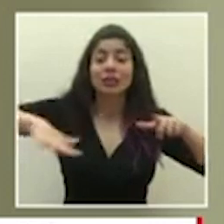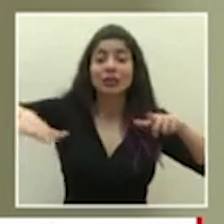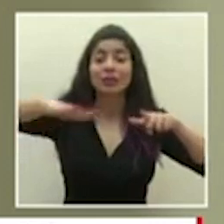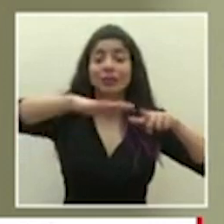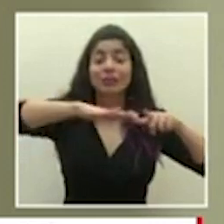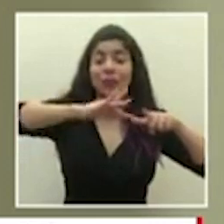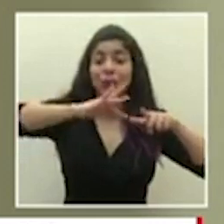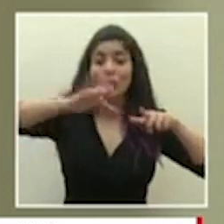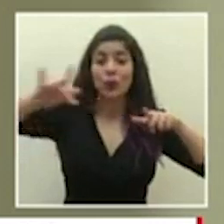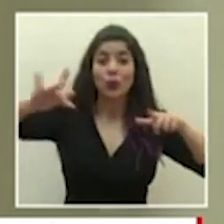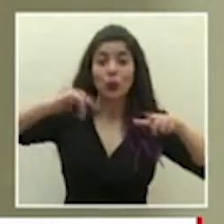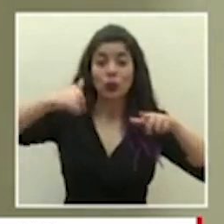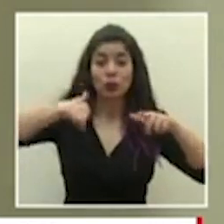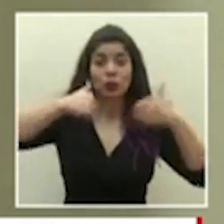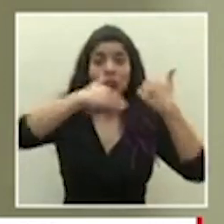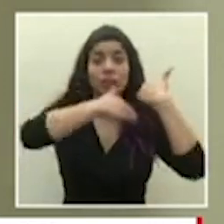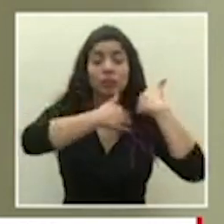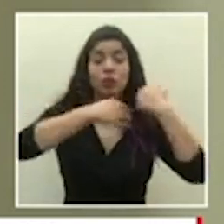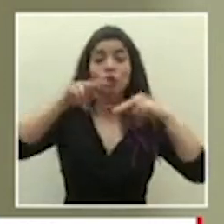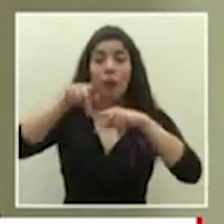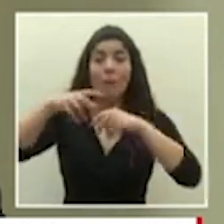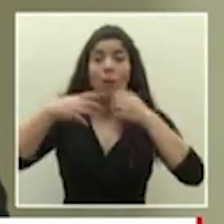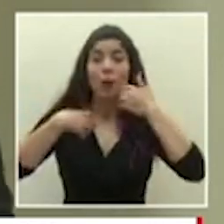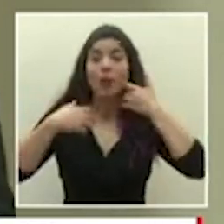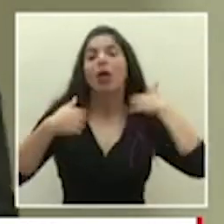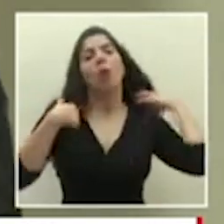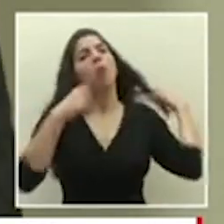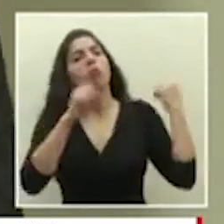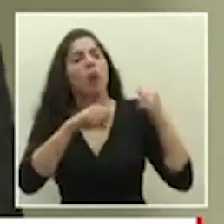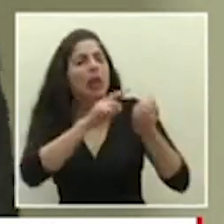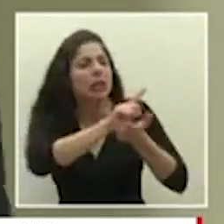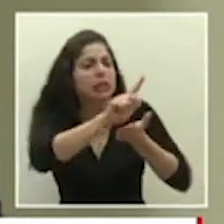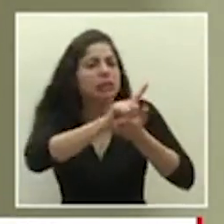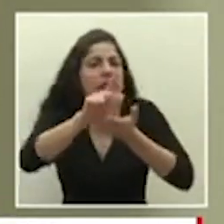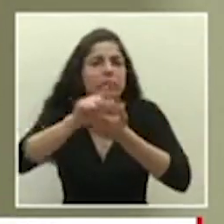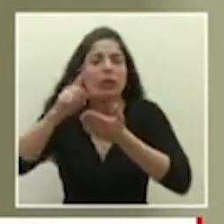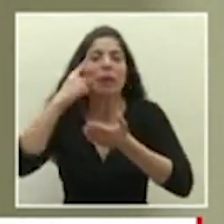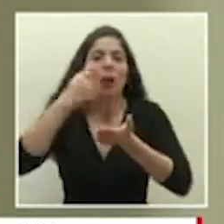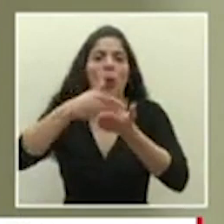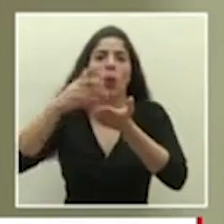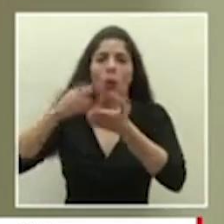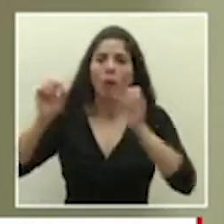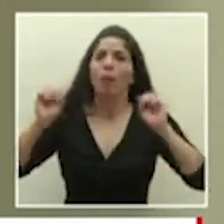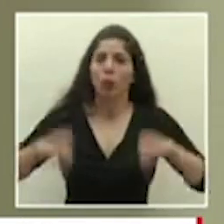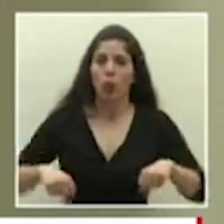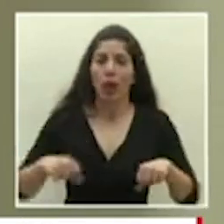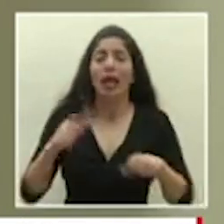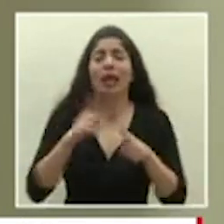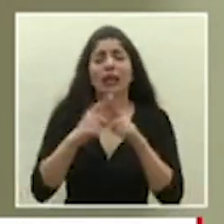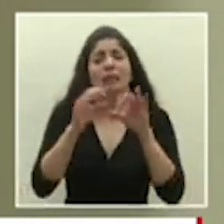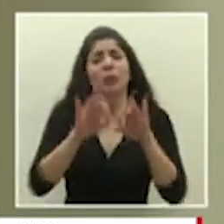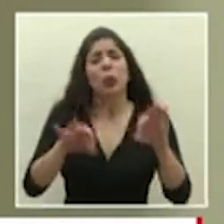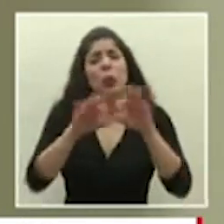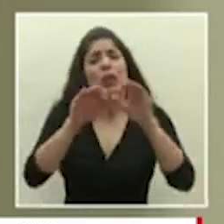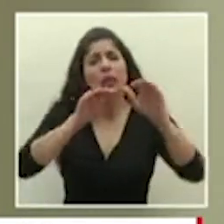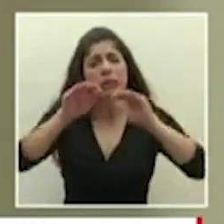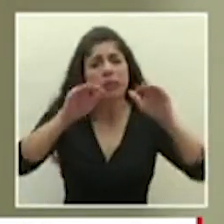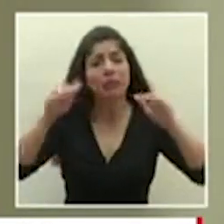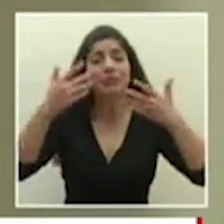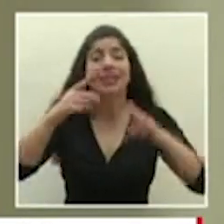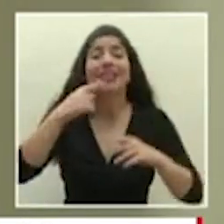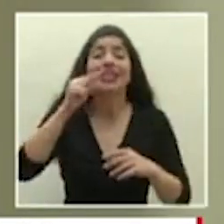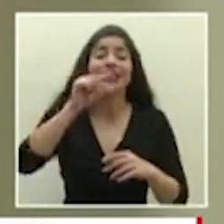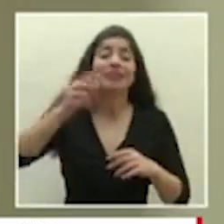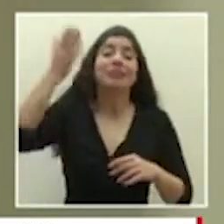digamos supervisión o pertenencia entonces ahí sí es muy importante hago el llamado que habíamos dicho en semanas